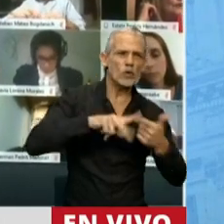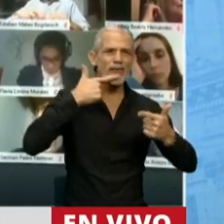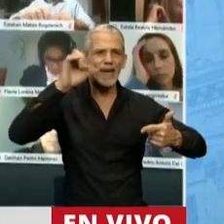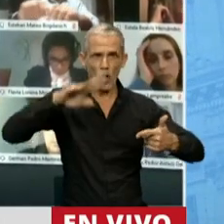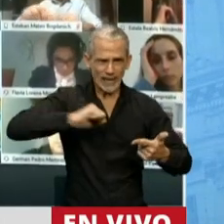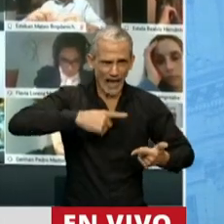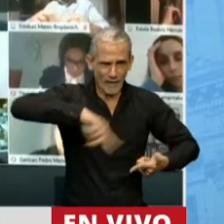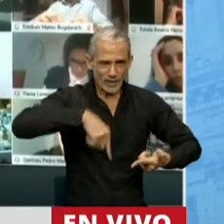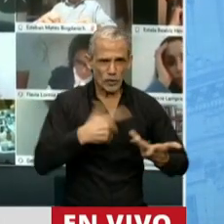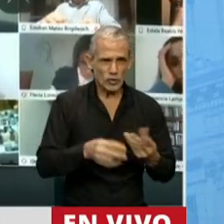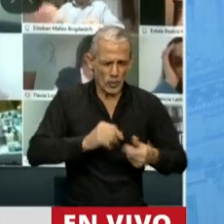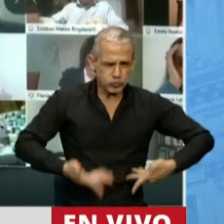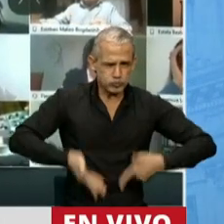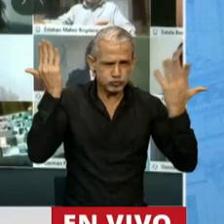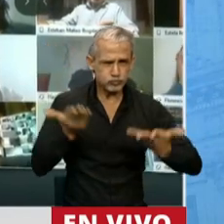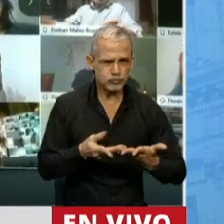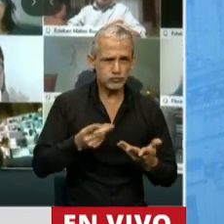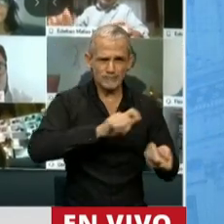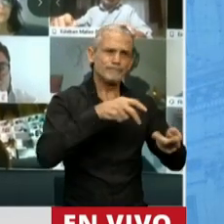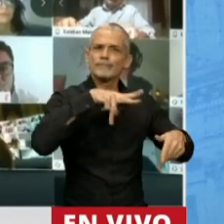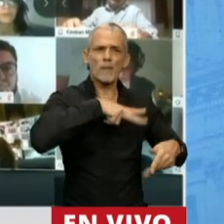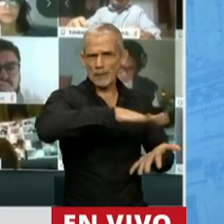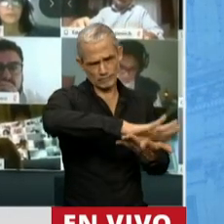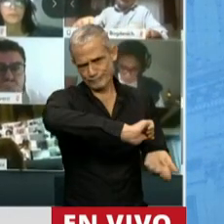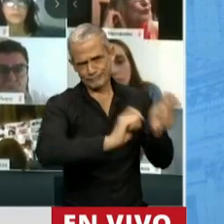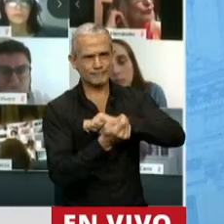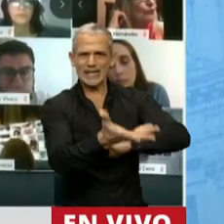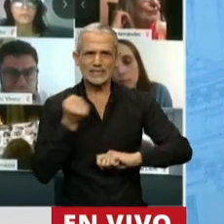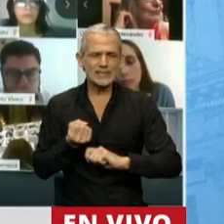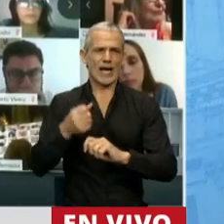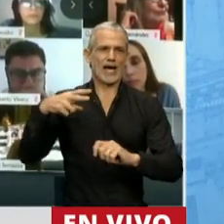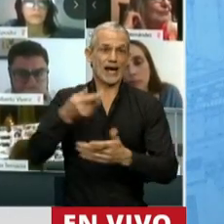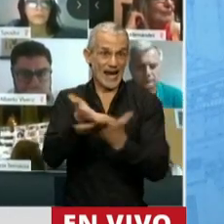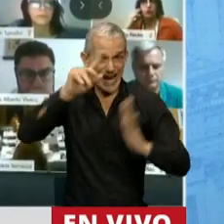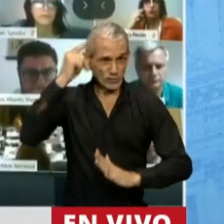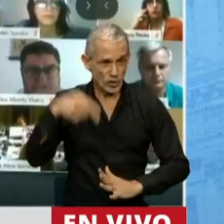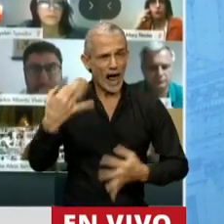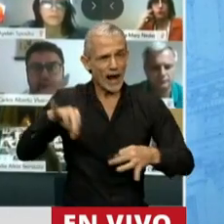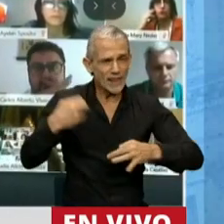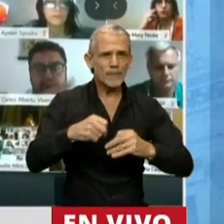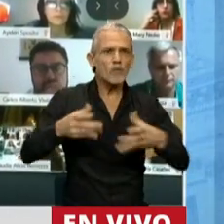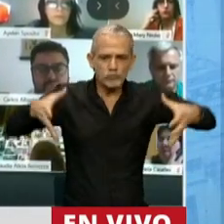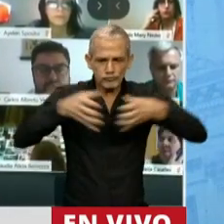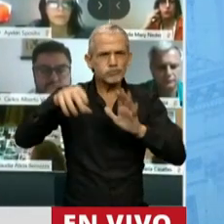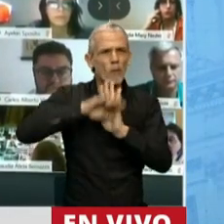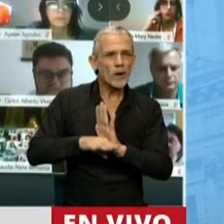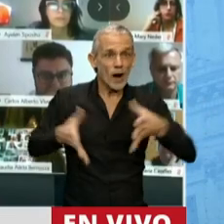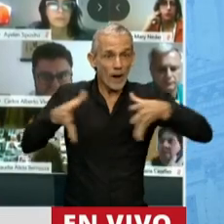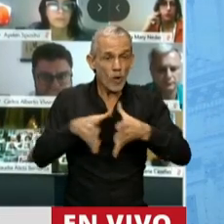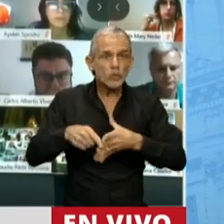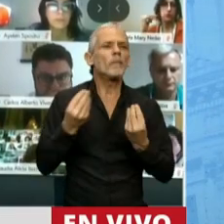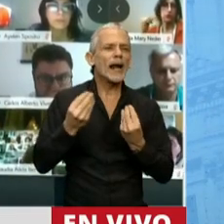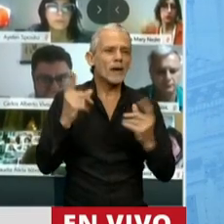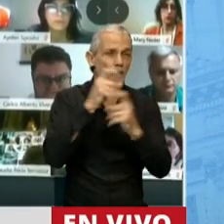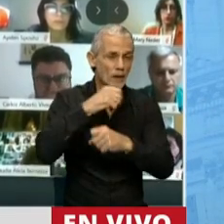estafaron. Con tarifazos brutales, estatización de esas empresas bajo gestión de sus trabajadoras y trabajadores y un programa de conjunto para que esta crisis